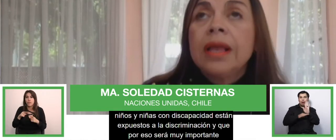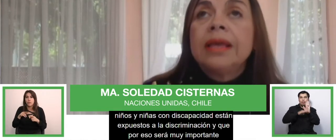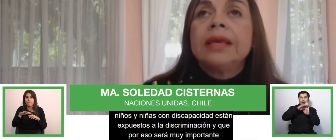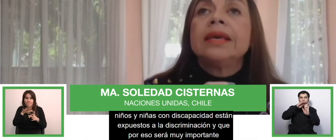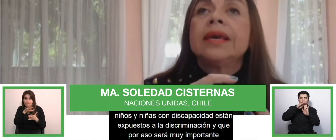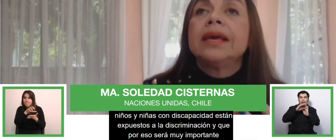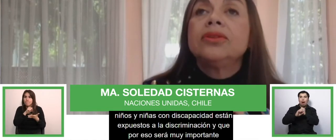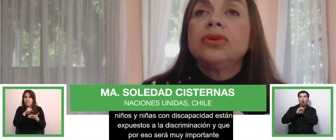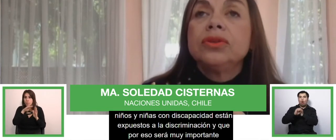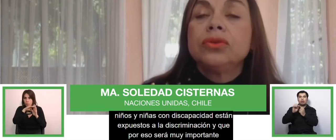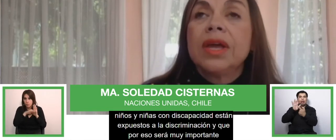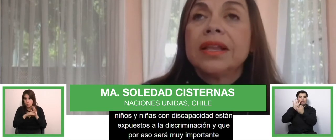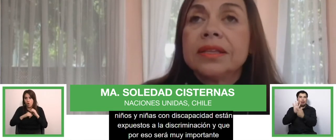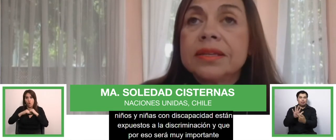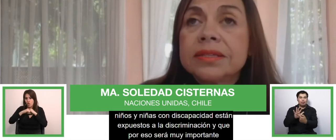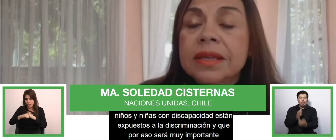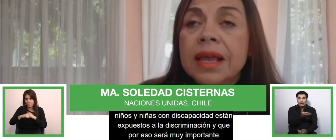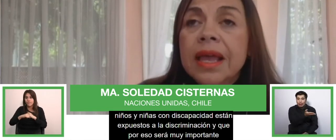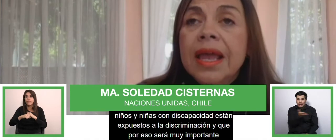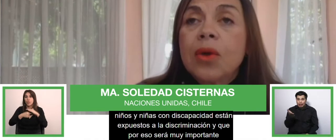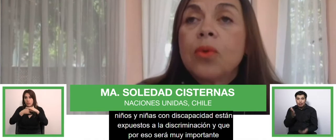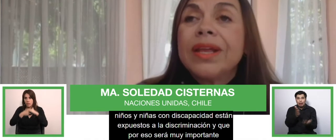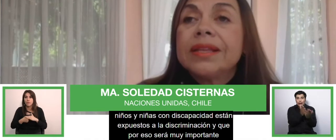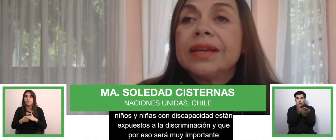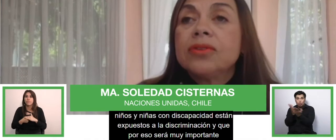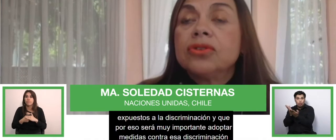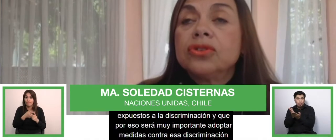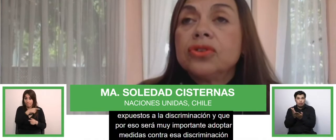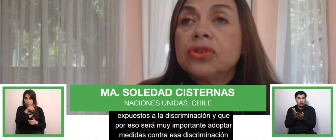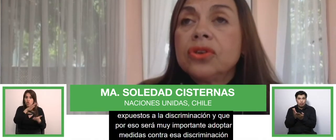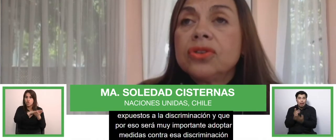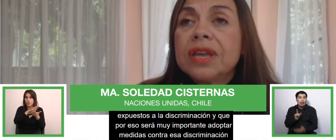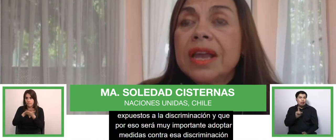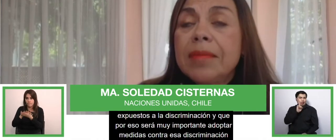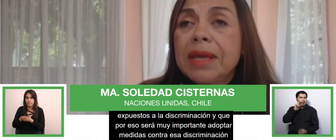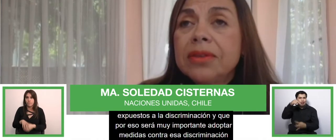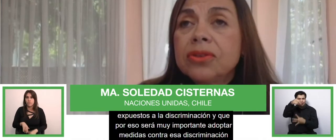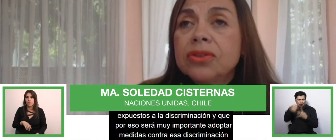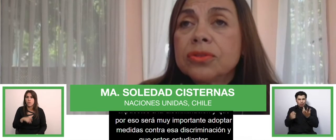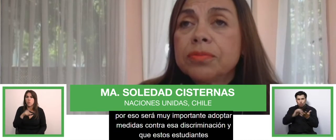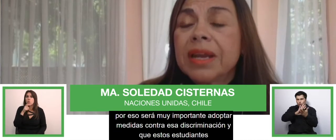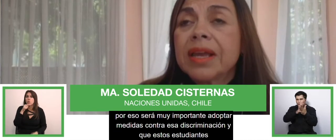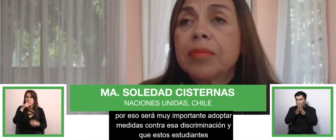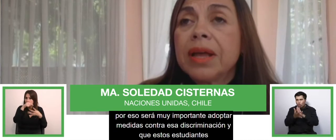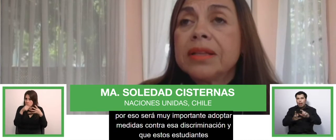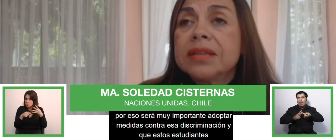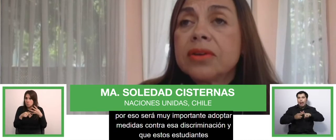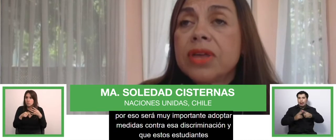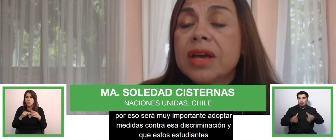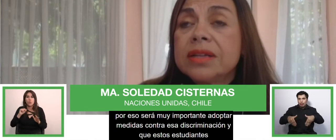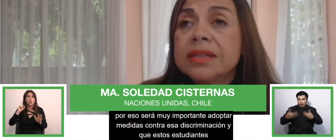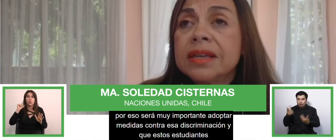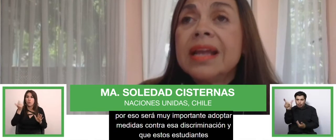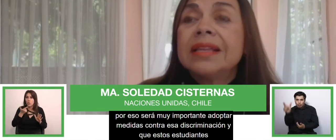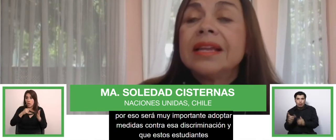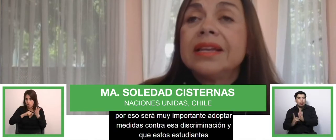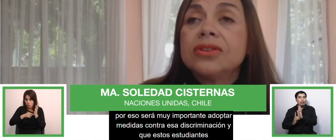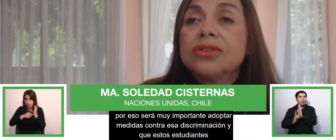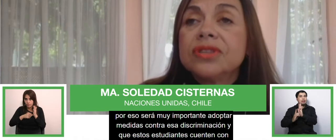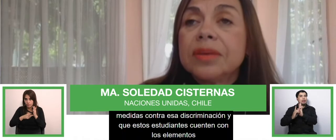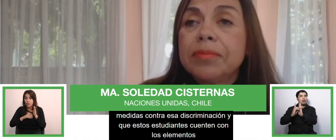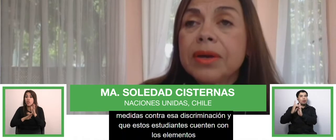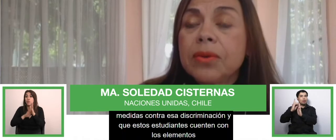y que estos estudiantes cuenten con todos los elementos para que puedan desarrollarse,